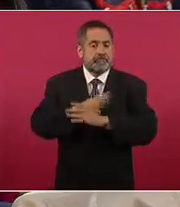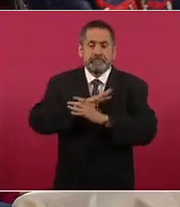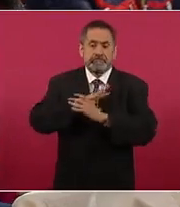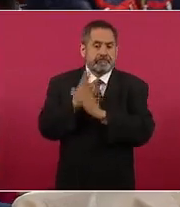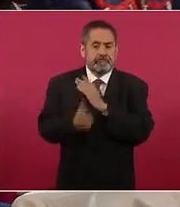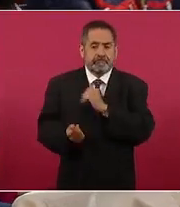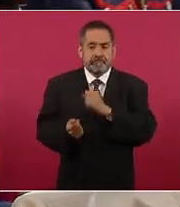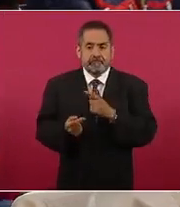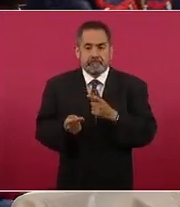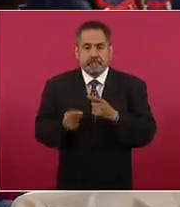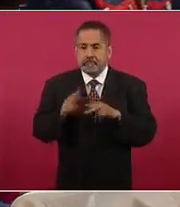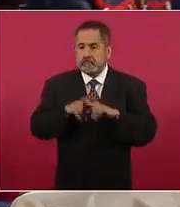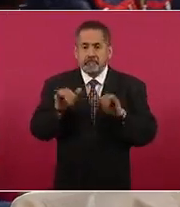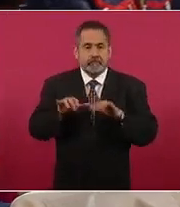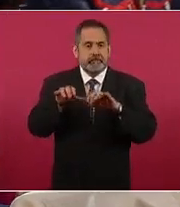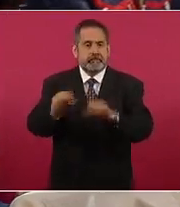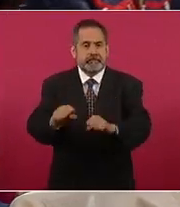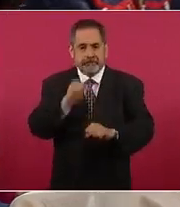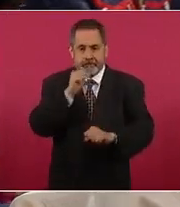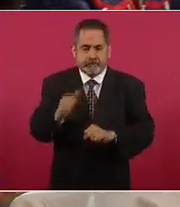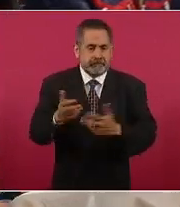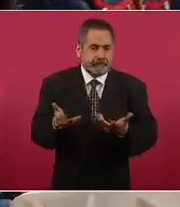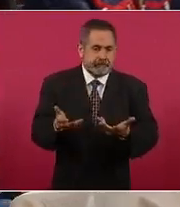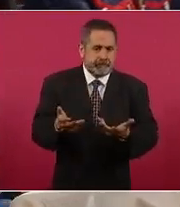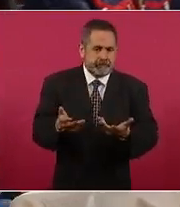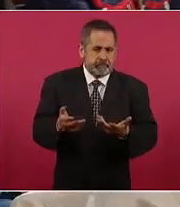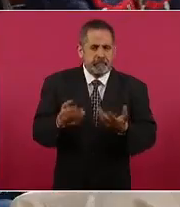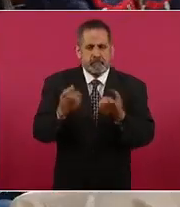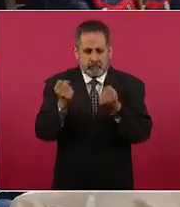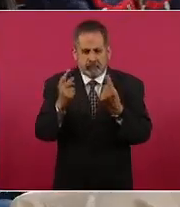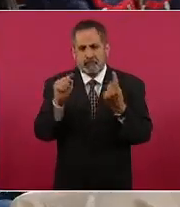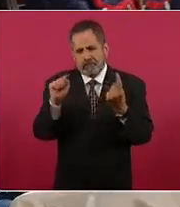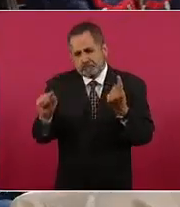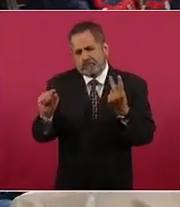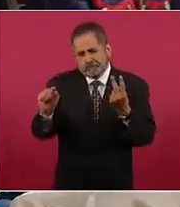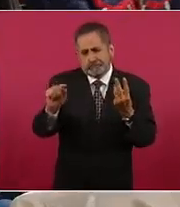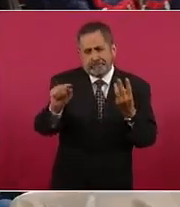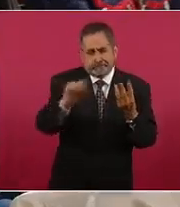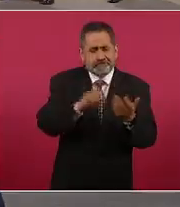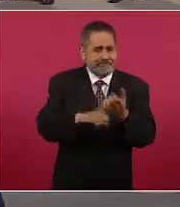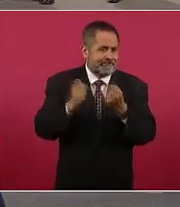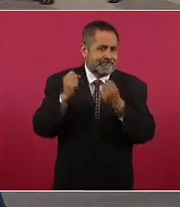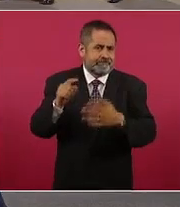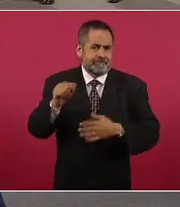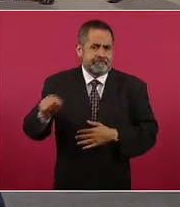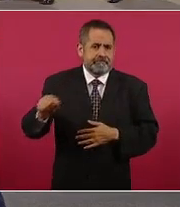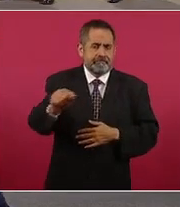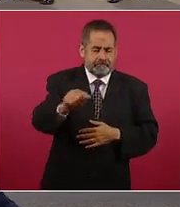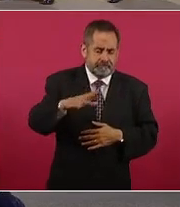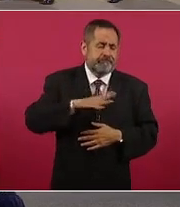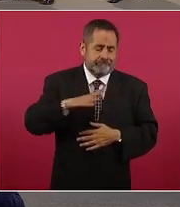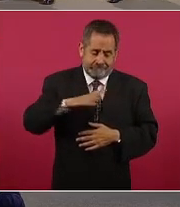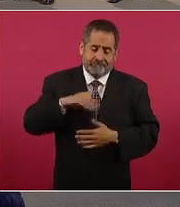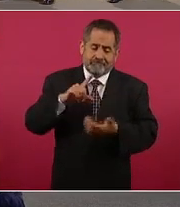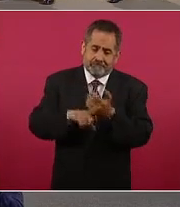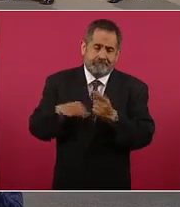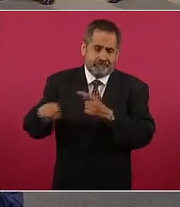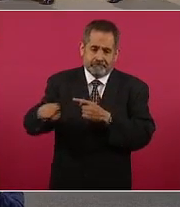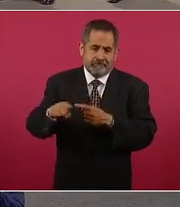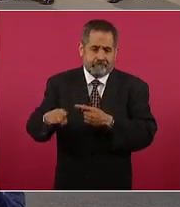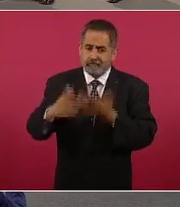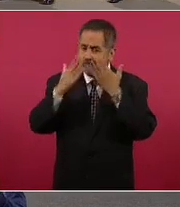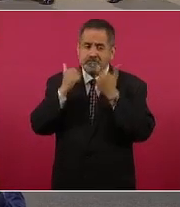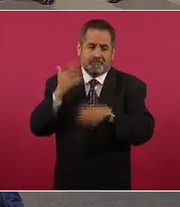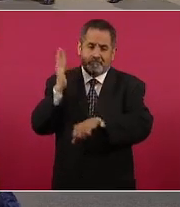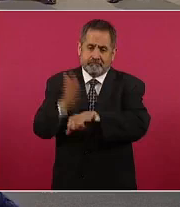nunca se ha capturado es uno de los muchos casos en que sí ha habido esta impunidad